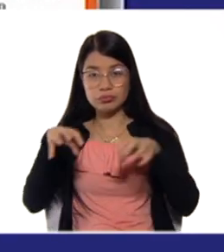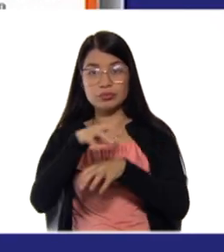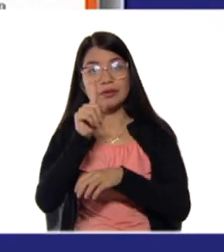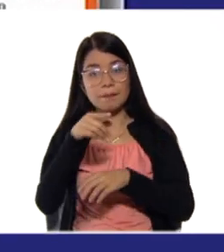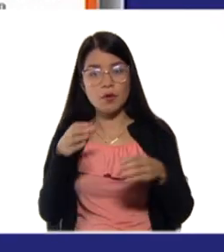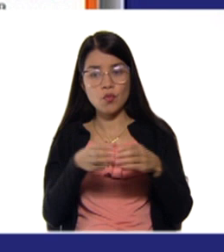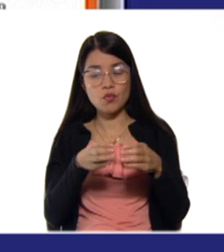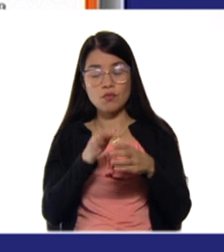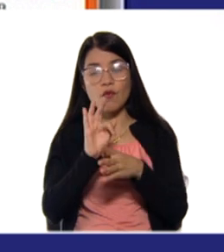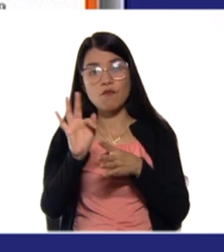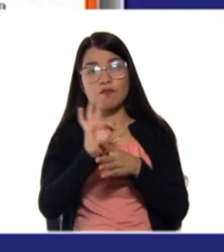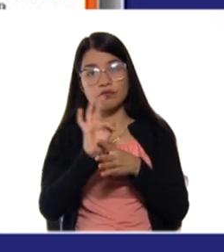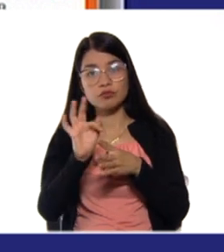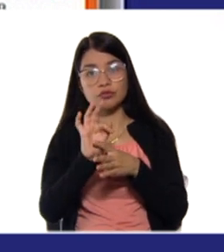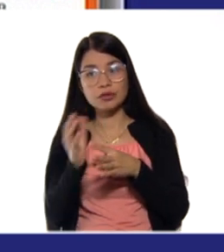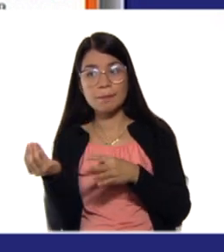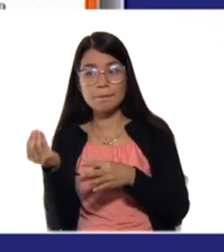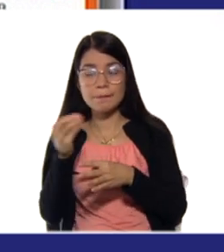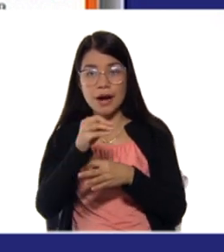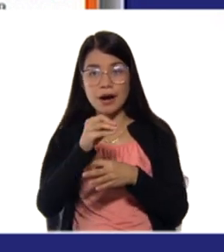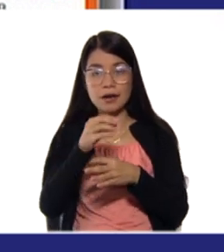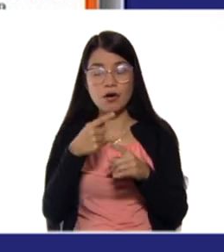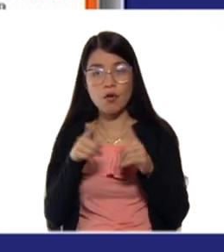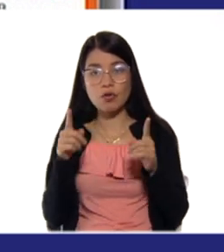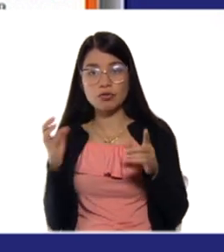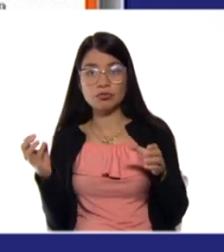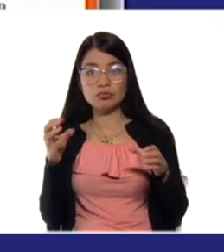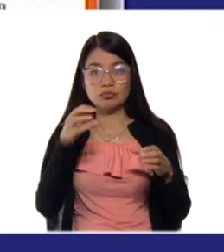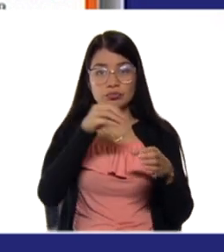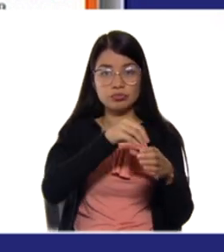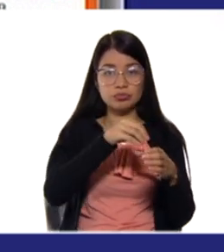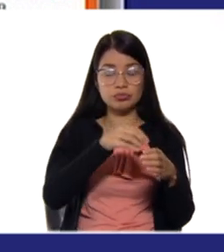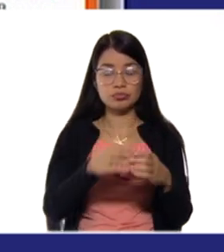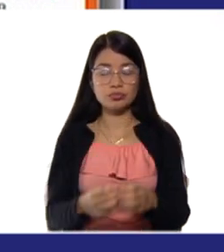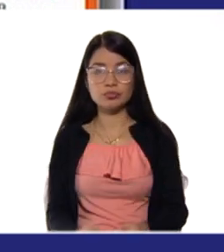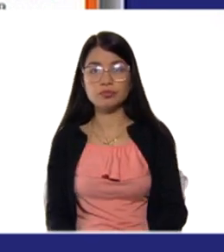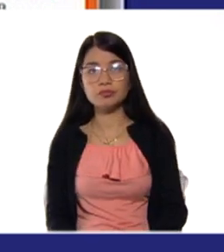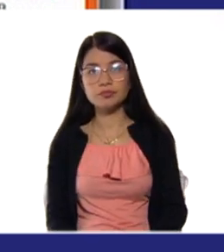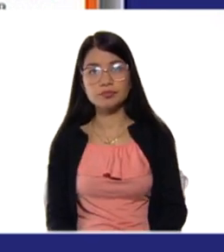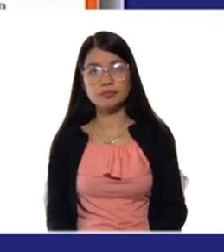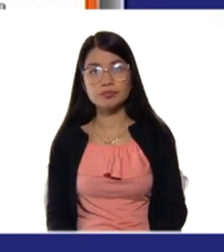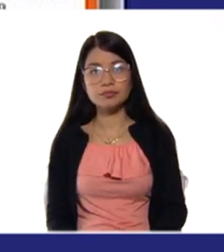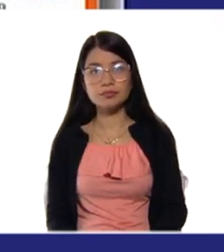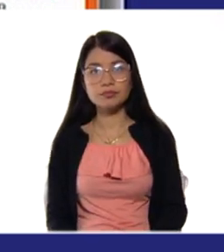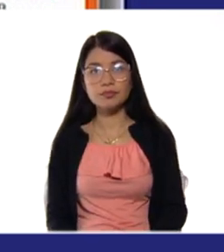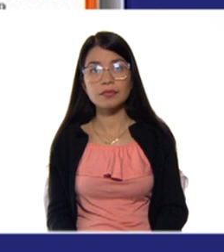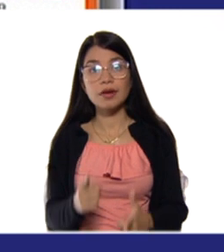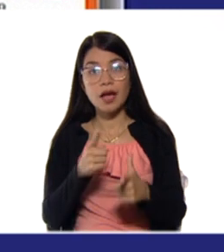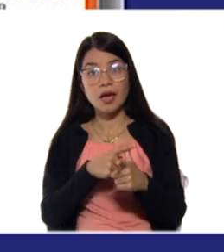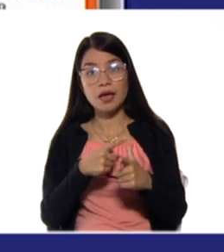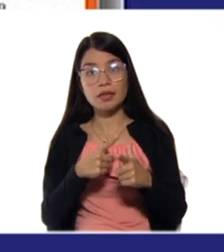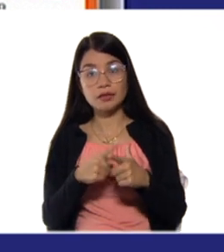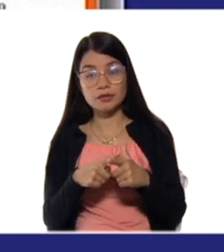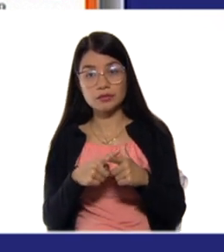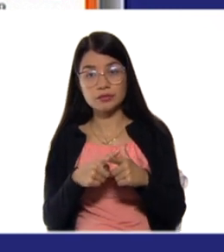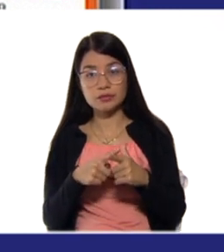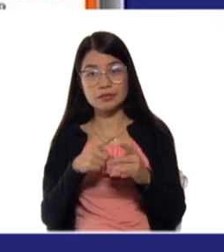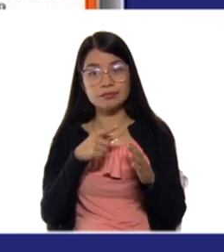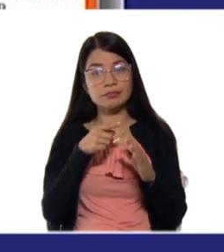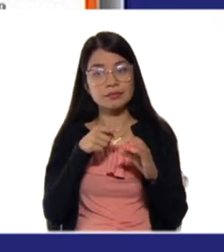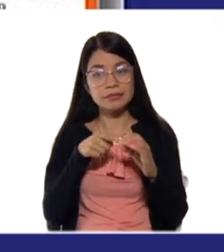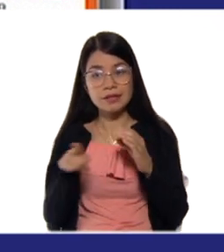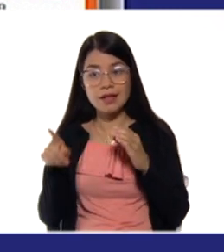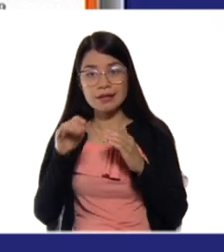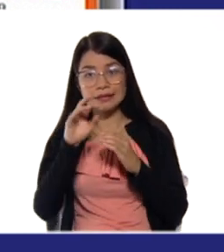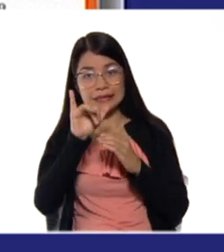otro. Lo voy a sustituir mejor. Entre los reactivos hay otro grupo funcional. Entonces, sale Y y